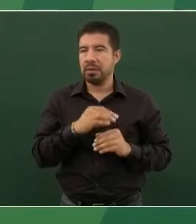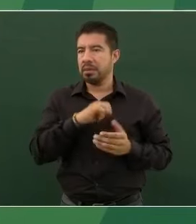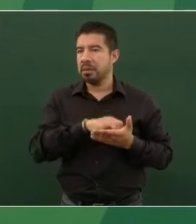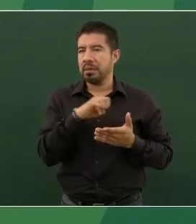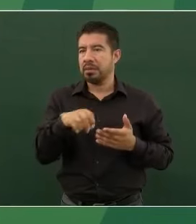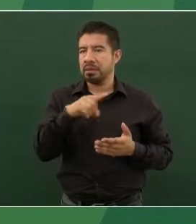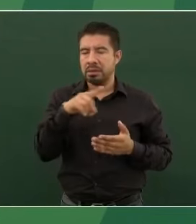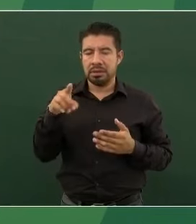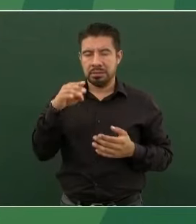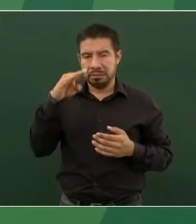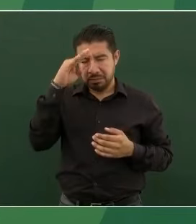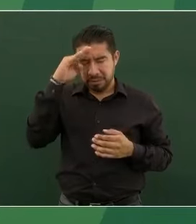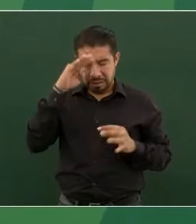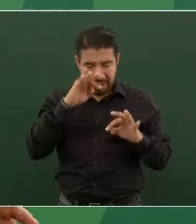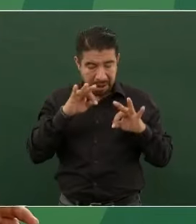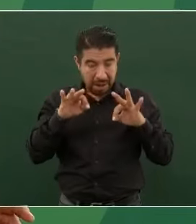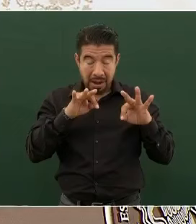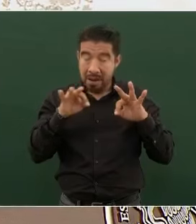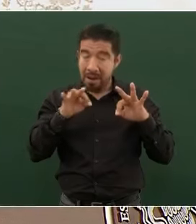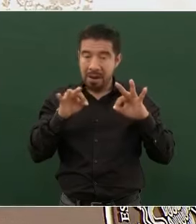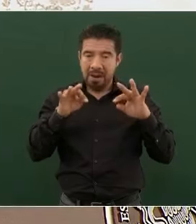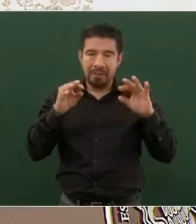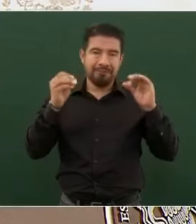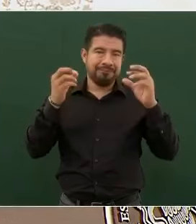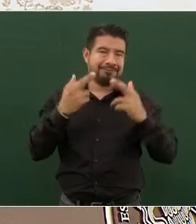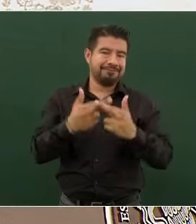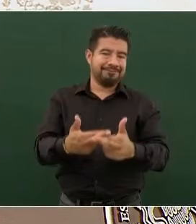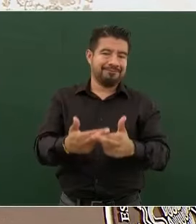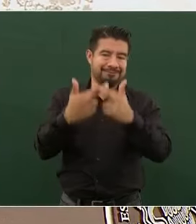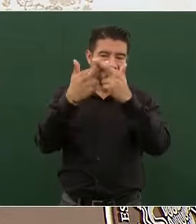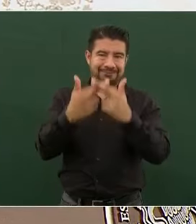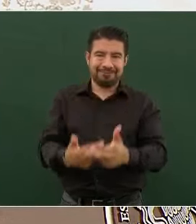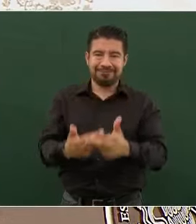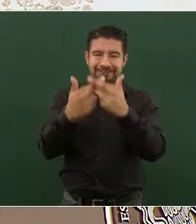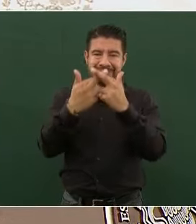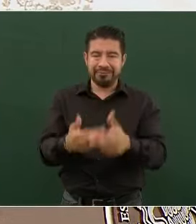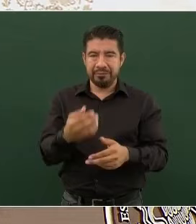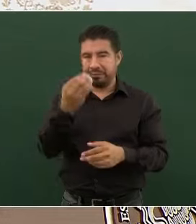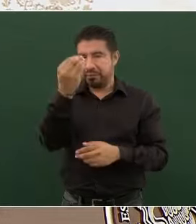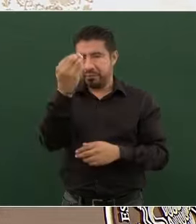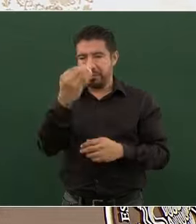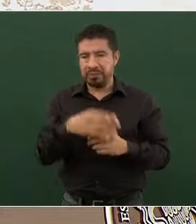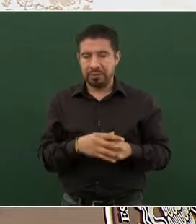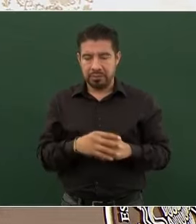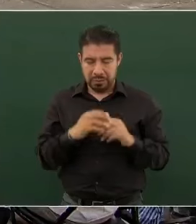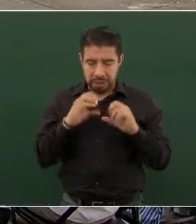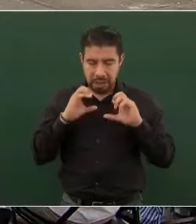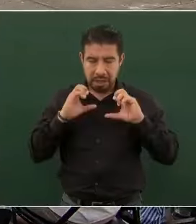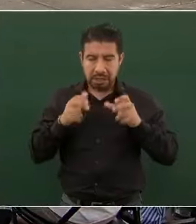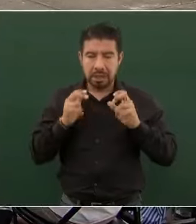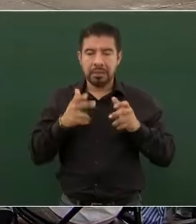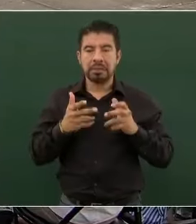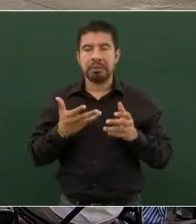que se generan, sólo en Chiapas